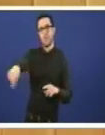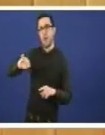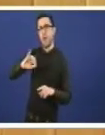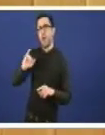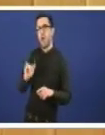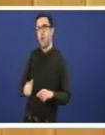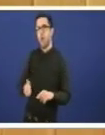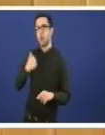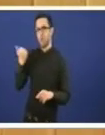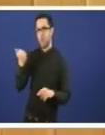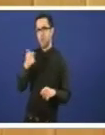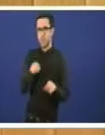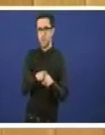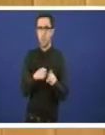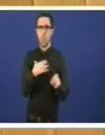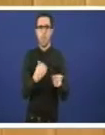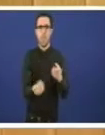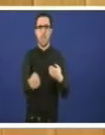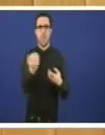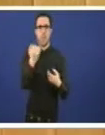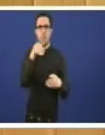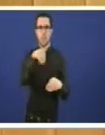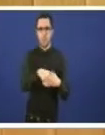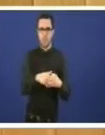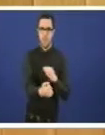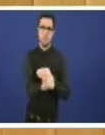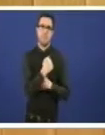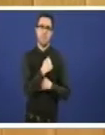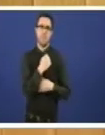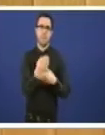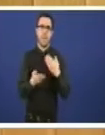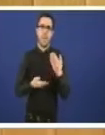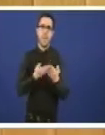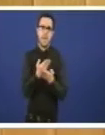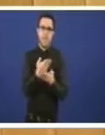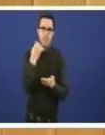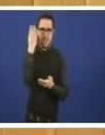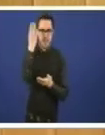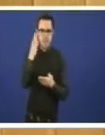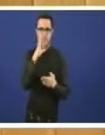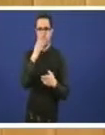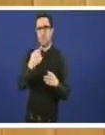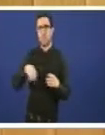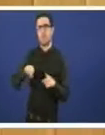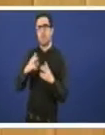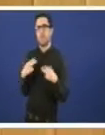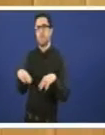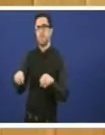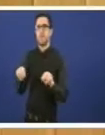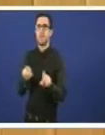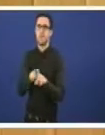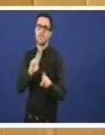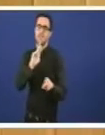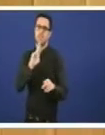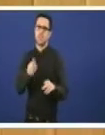voto a esta iniciativa que rexeitan vostedes realmente esa hipoteca para esa comarca do